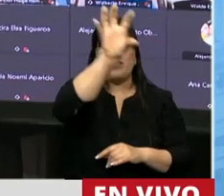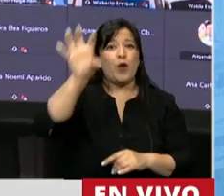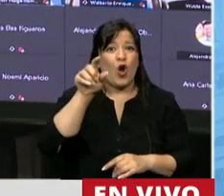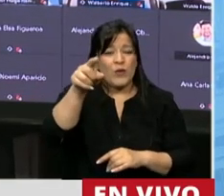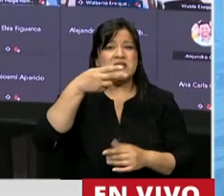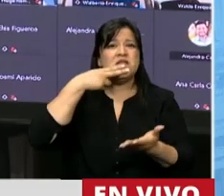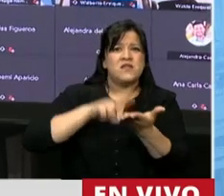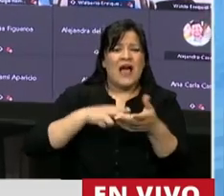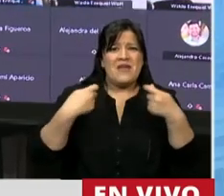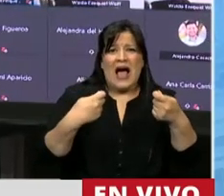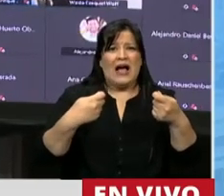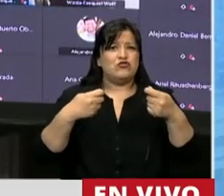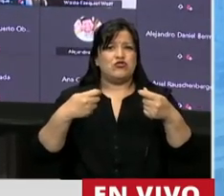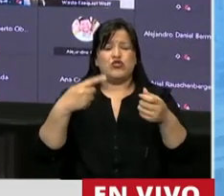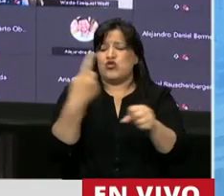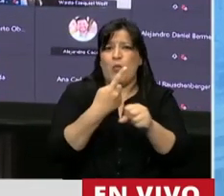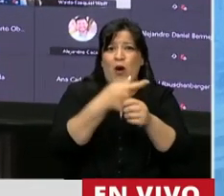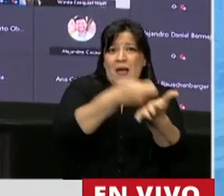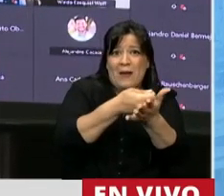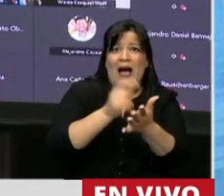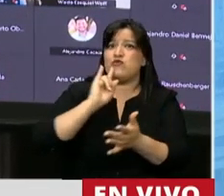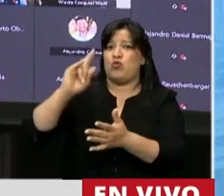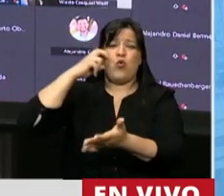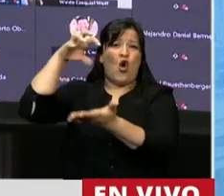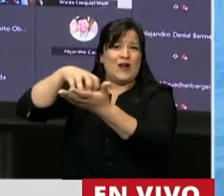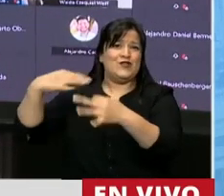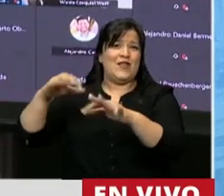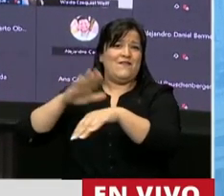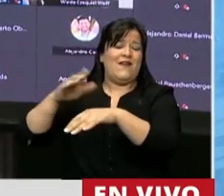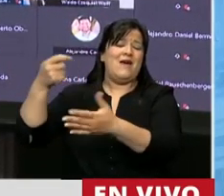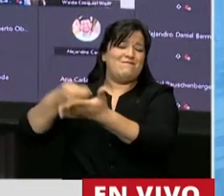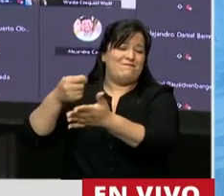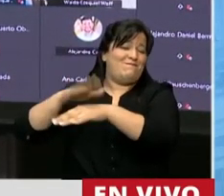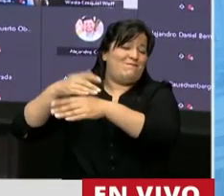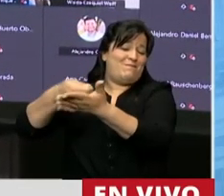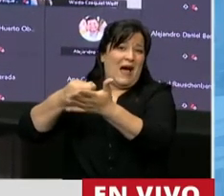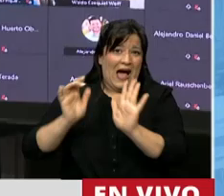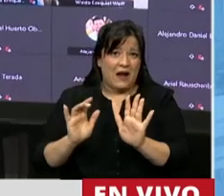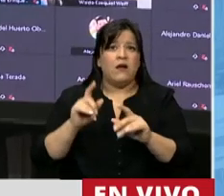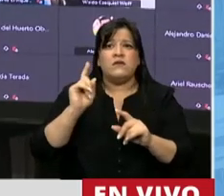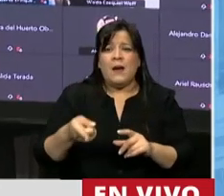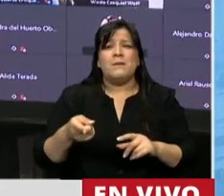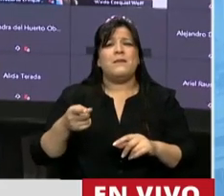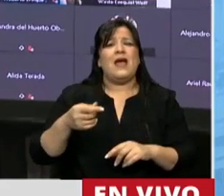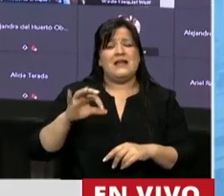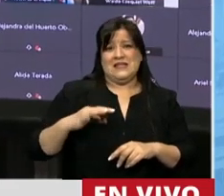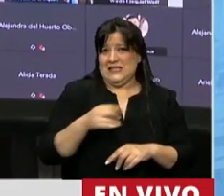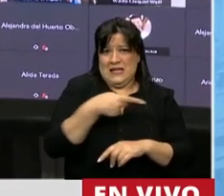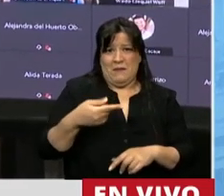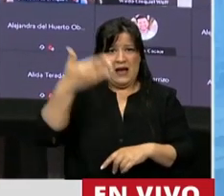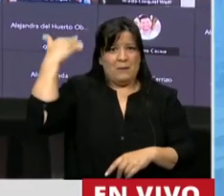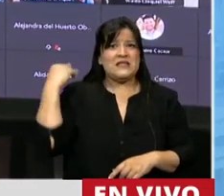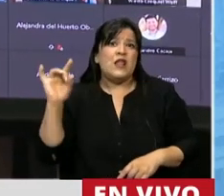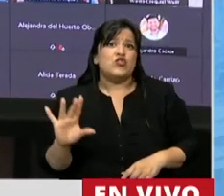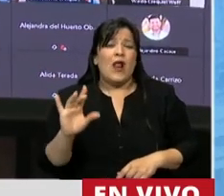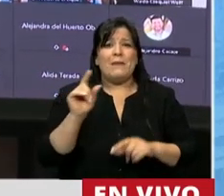van a cubrir sus gastos ordinarios. Y un presupuesto como el que votamos la semana pasada que asigna discrecionalmente recursos solo a algunas